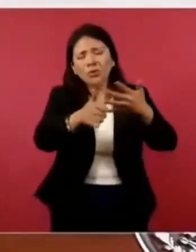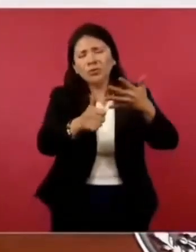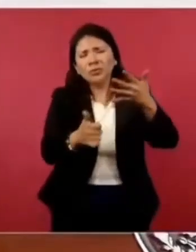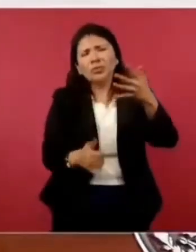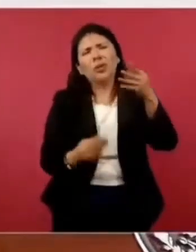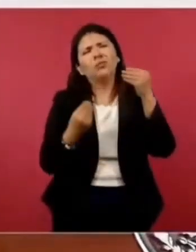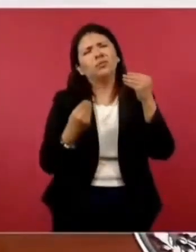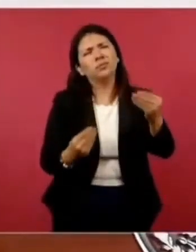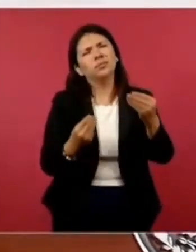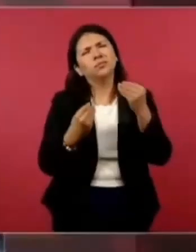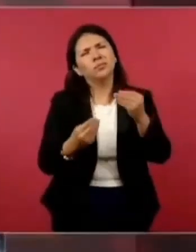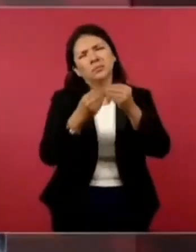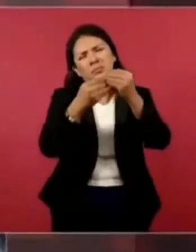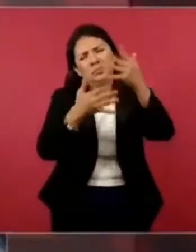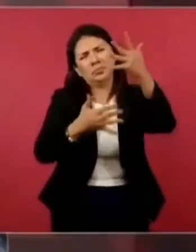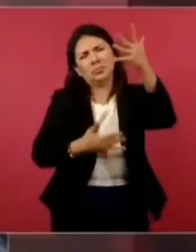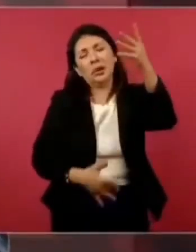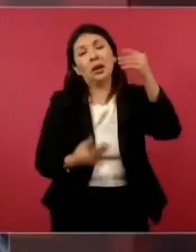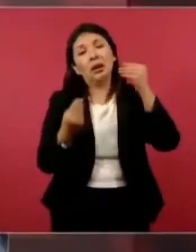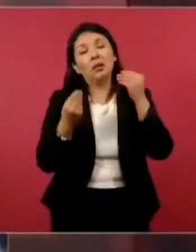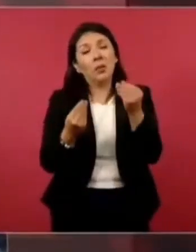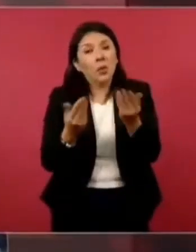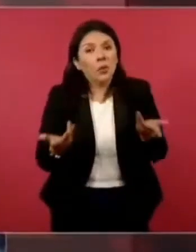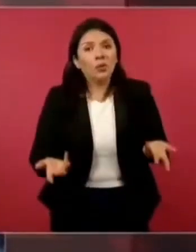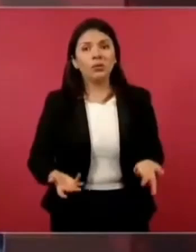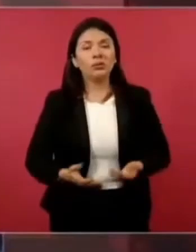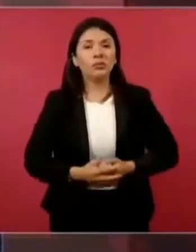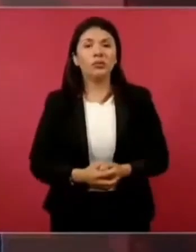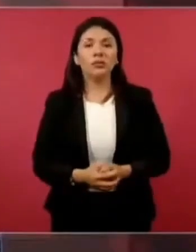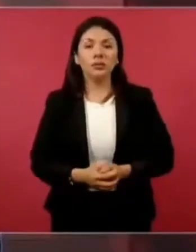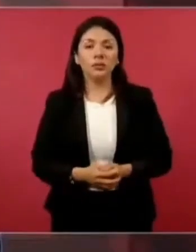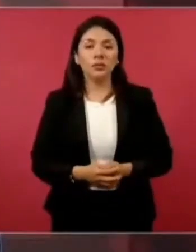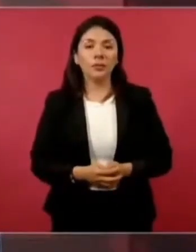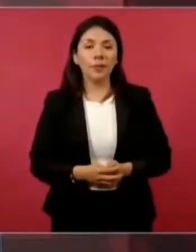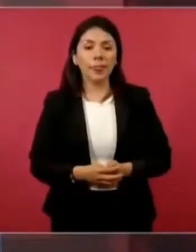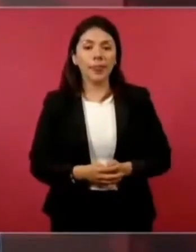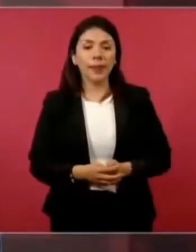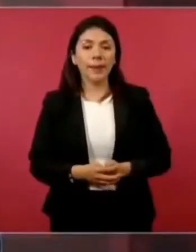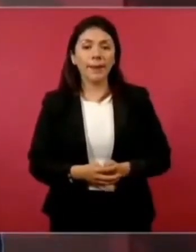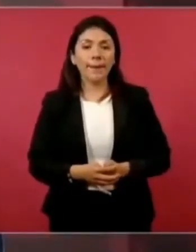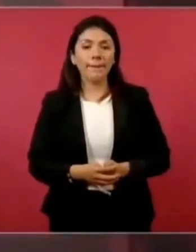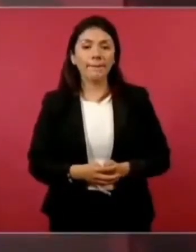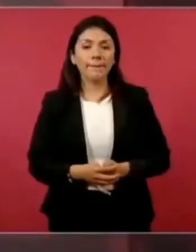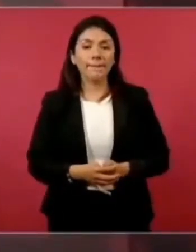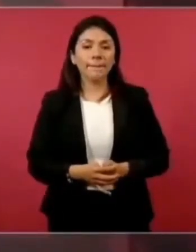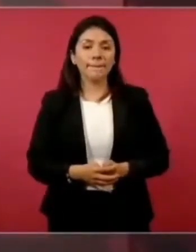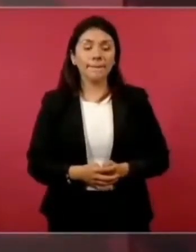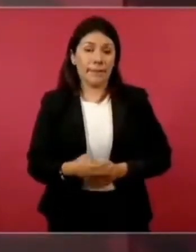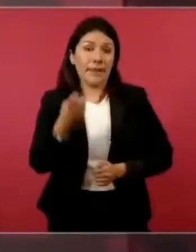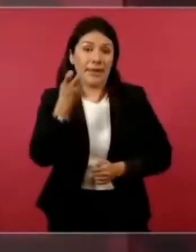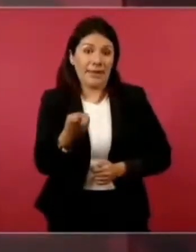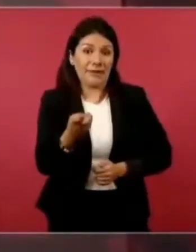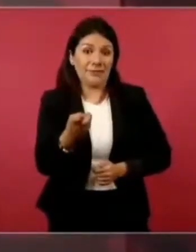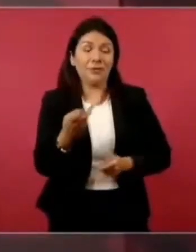muchas otras cosas que la gente